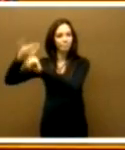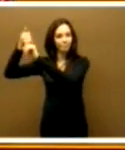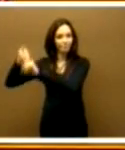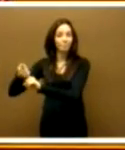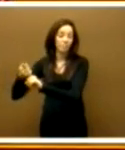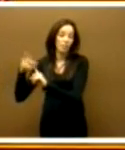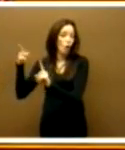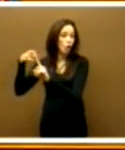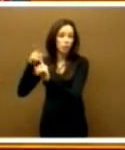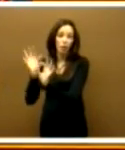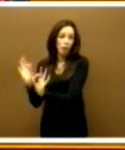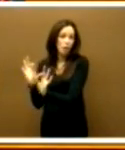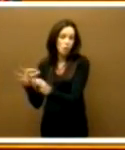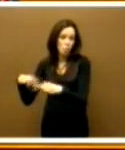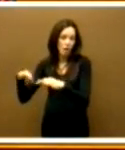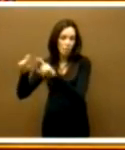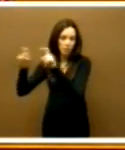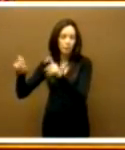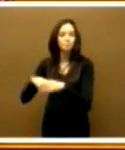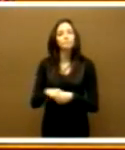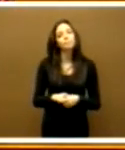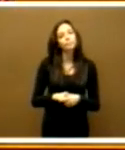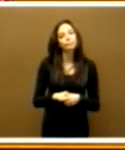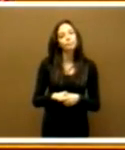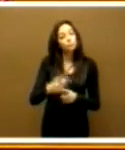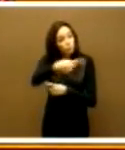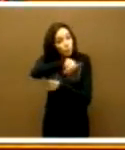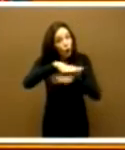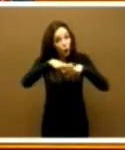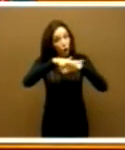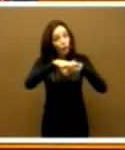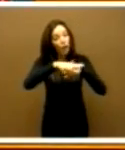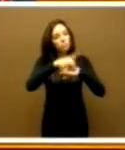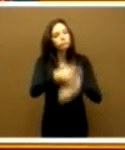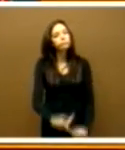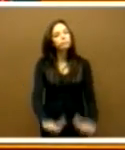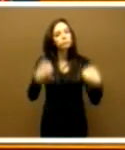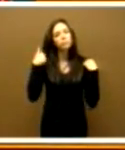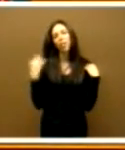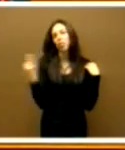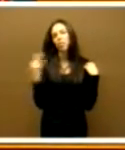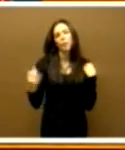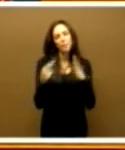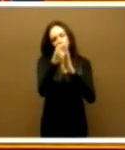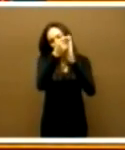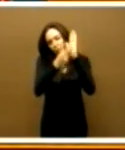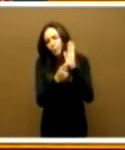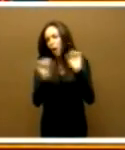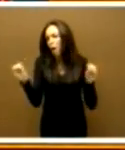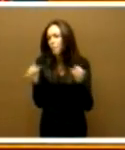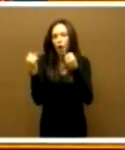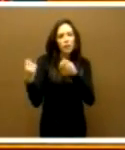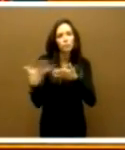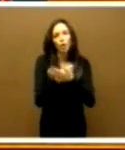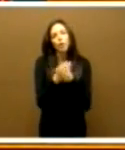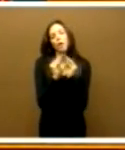que va buscando todo empresario. Y ustedes, como Gobierno, tendrán que llevar a cabo todas las medidas, las acciones, para